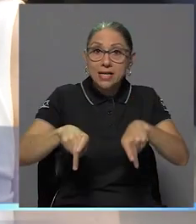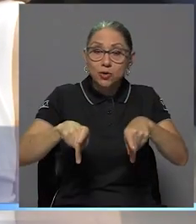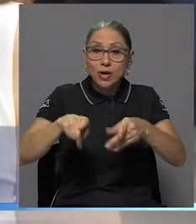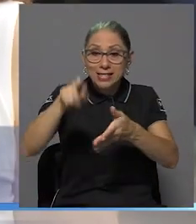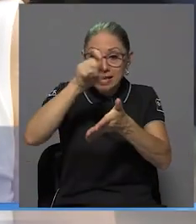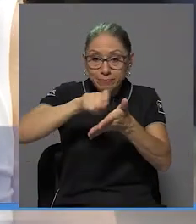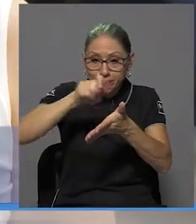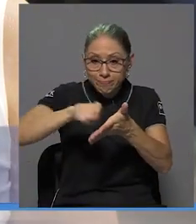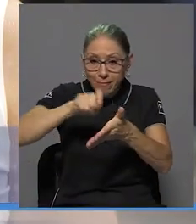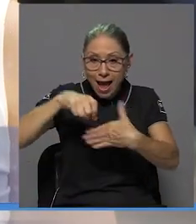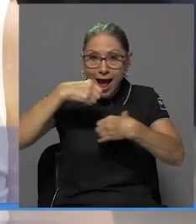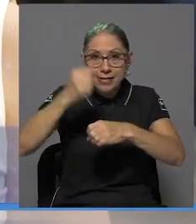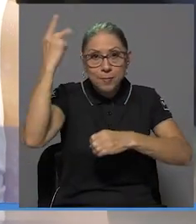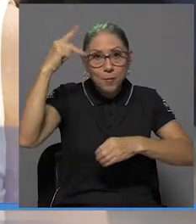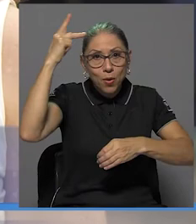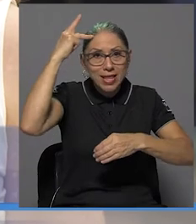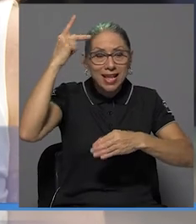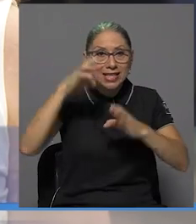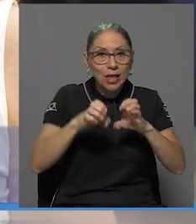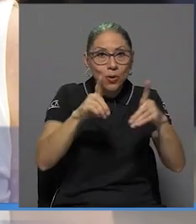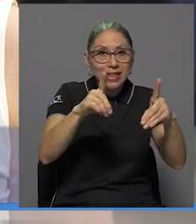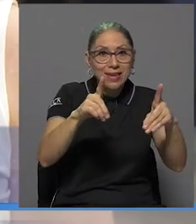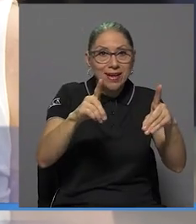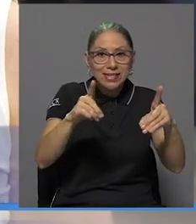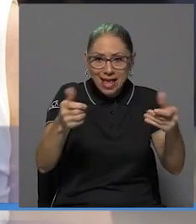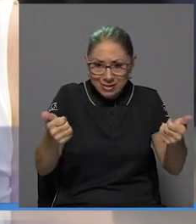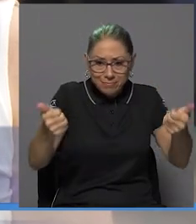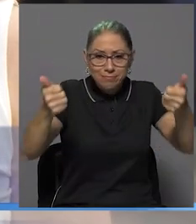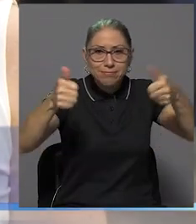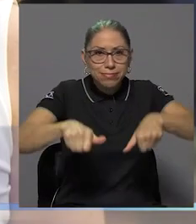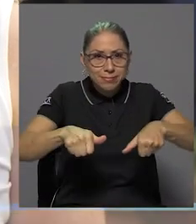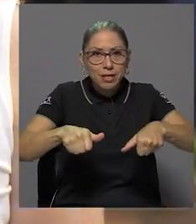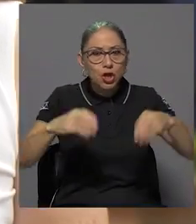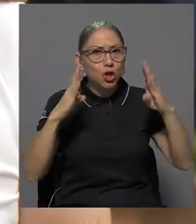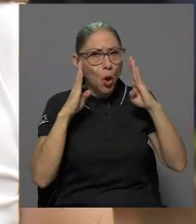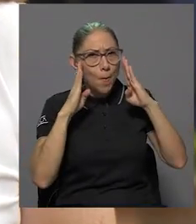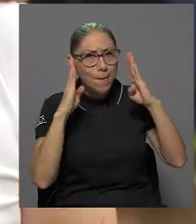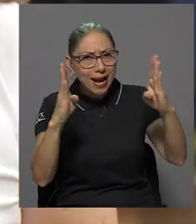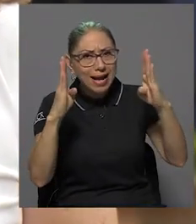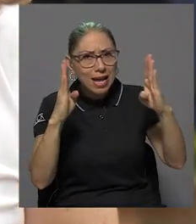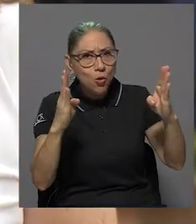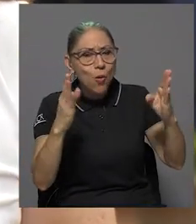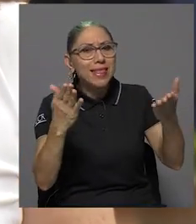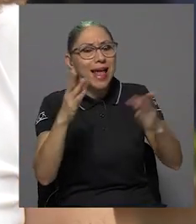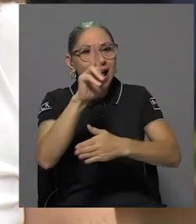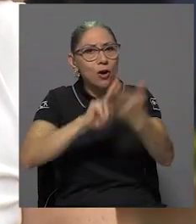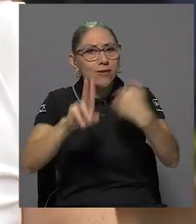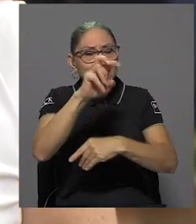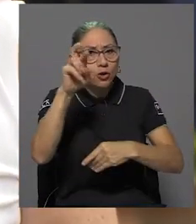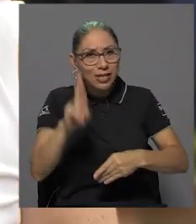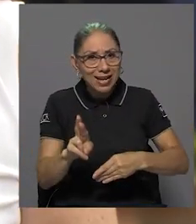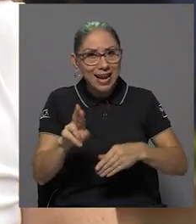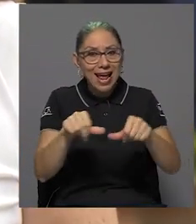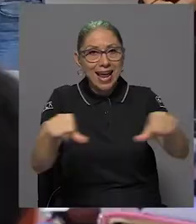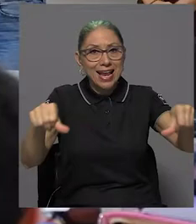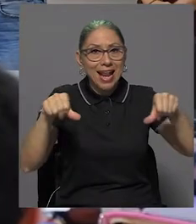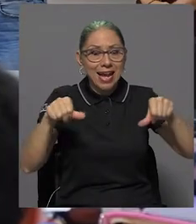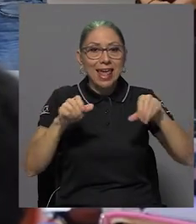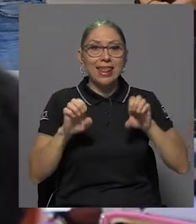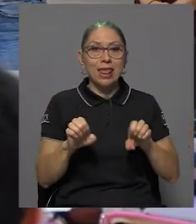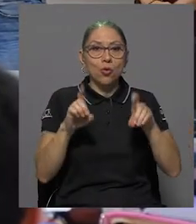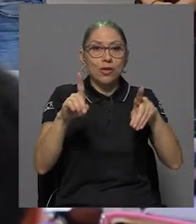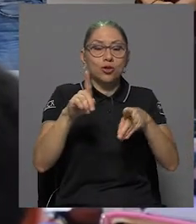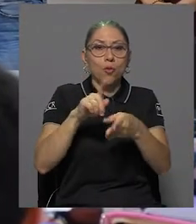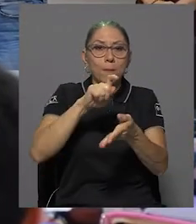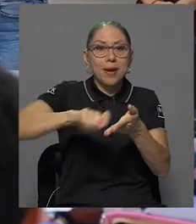políticas educativas se pusieran de acuerdo y tomaran más en cuenta, por ejemplo, a la Universidad de Costa Rica en el área de educación primaria, yo